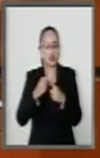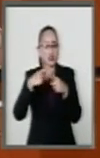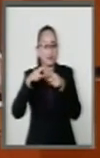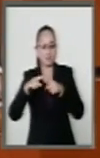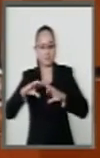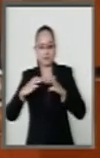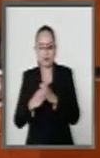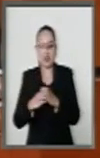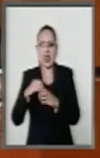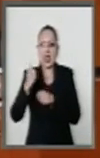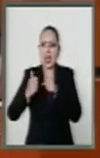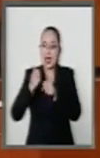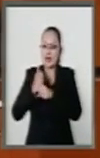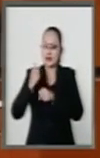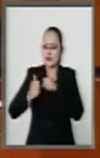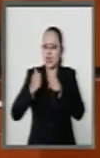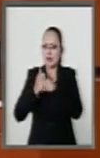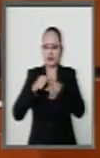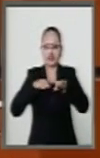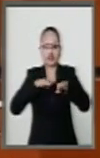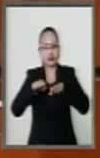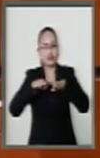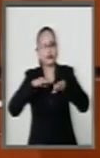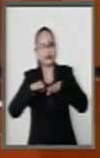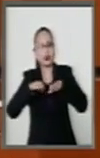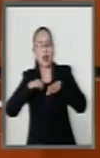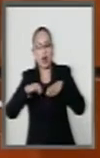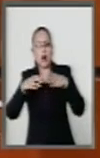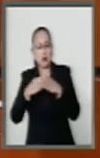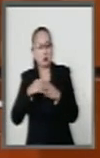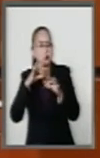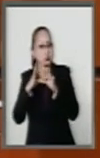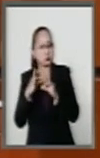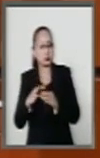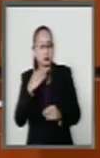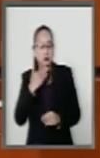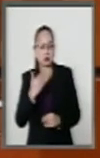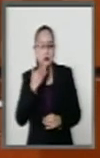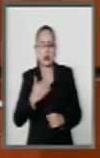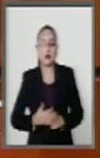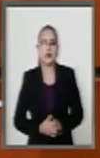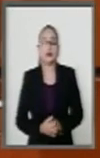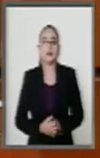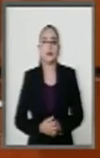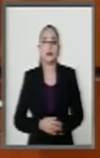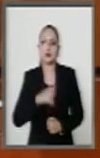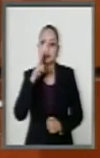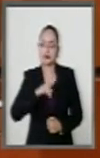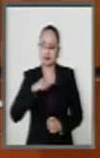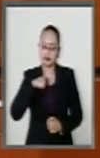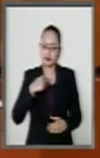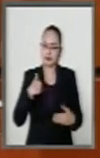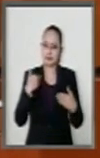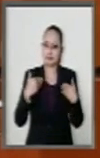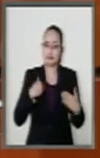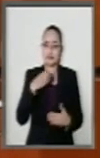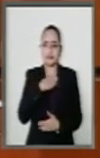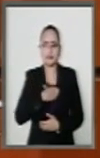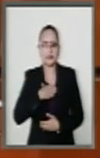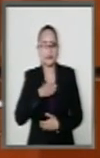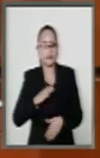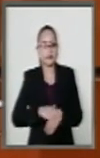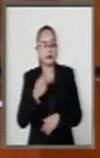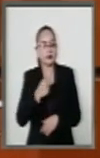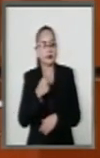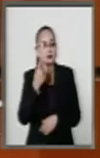mucho tiempo, un trabajo puntual y esmerado. Y lo celebro porque uno de los temas